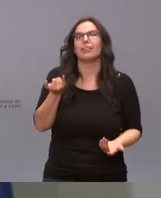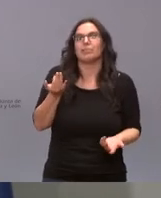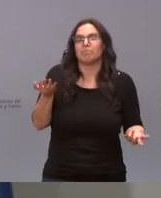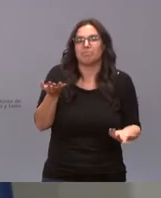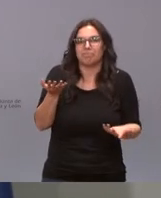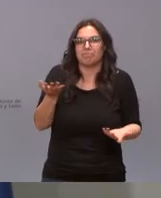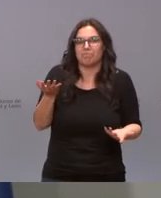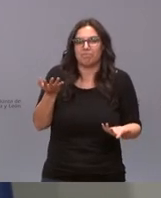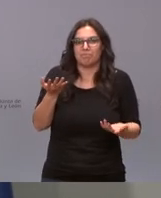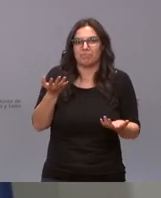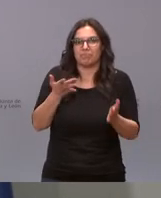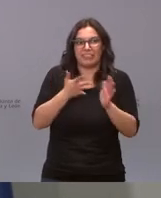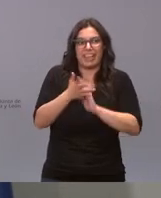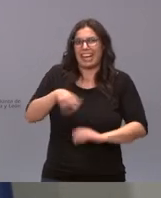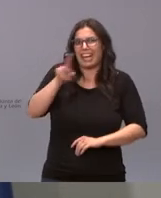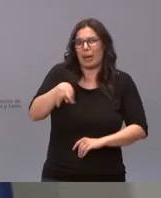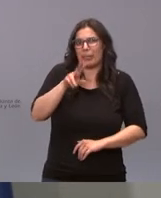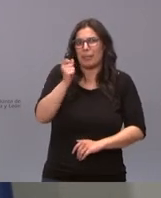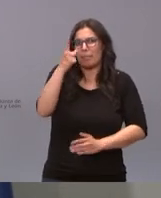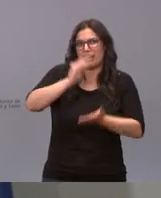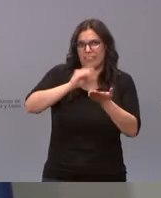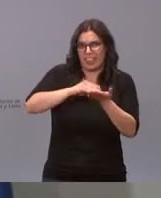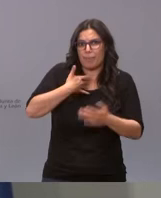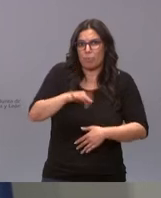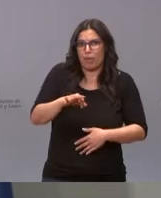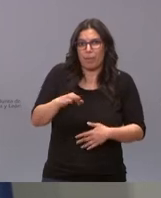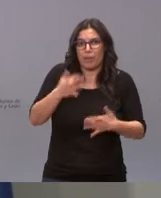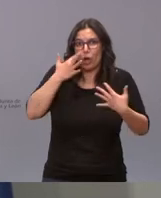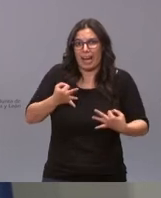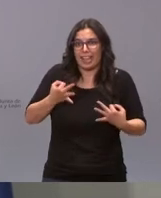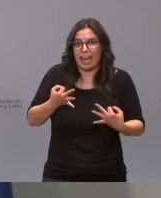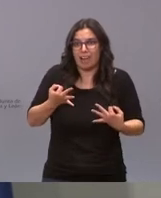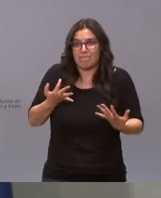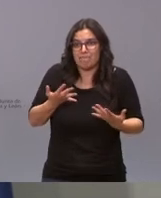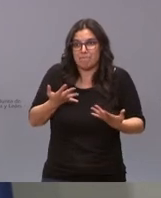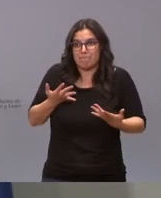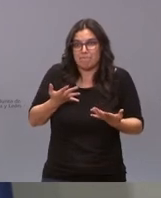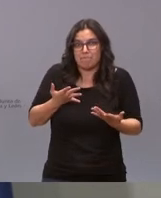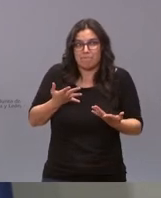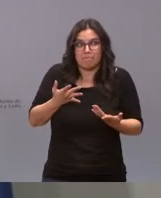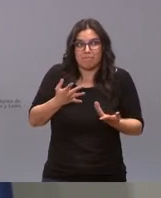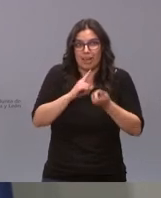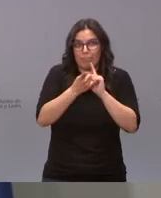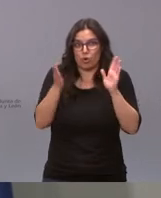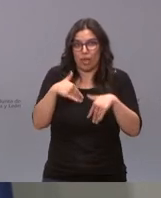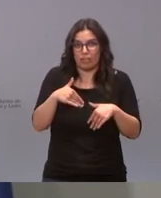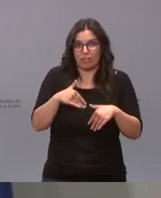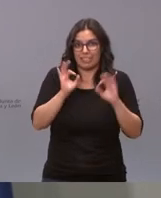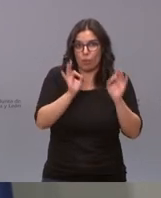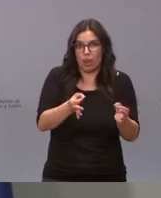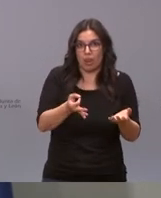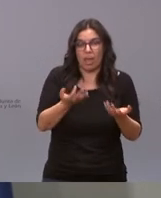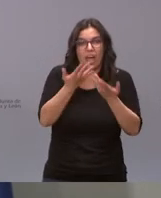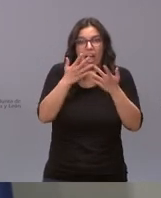se pueden repetir mil veces las mismas cosas pero no se convierten en verdad a pesar de lo que diga